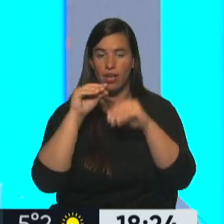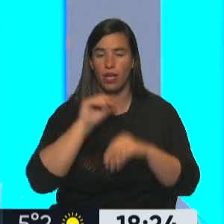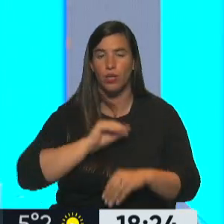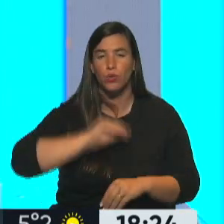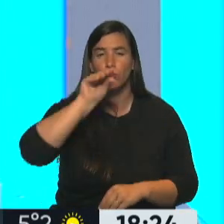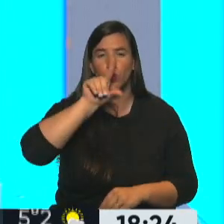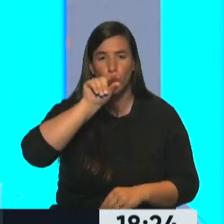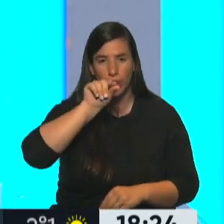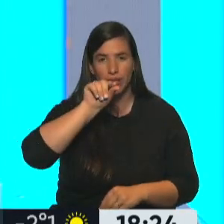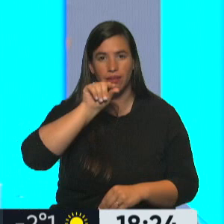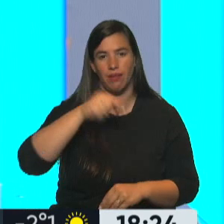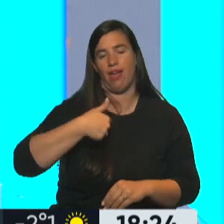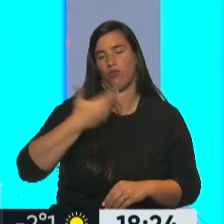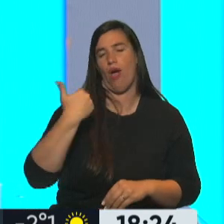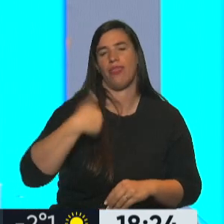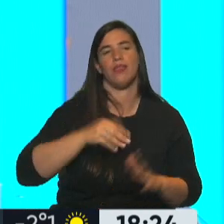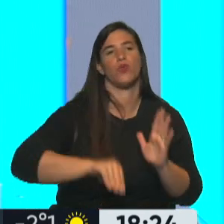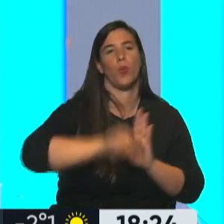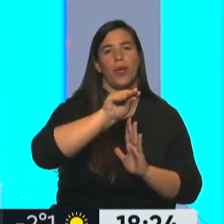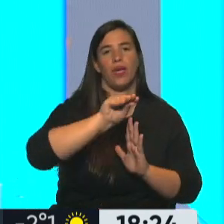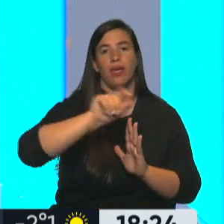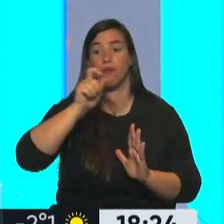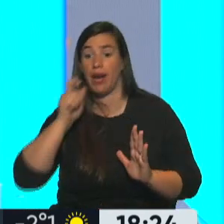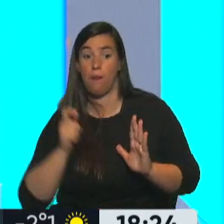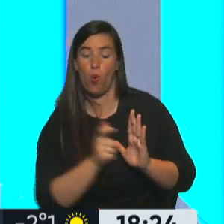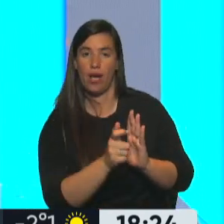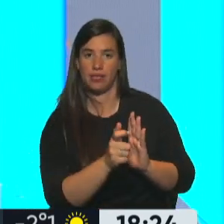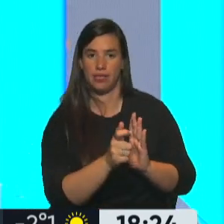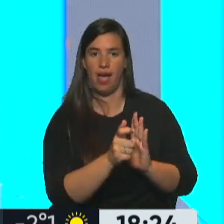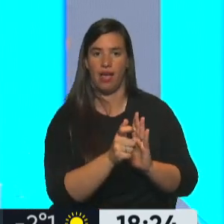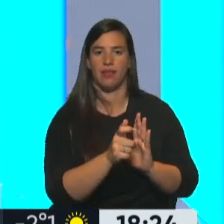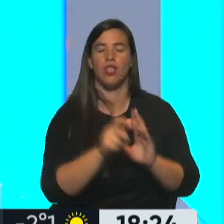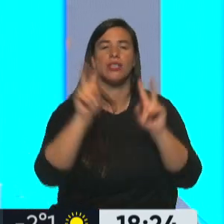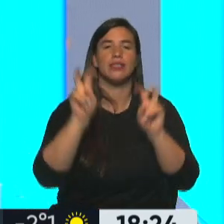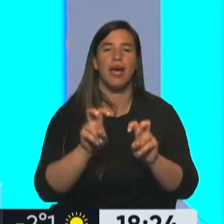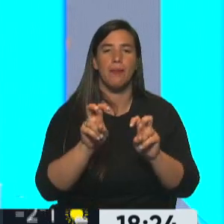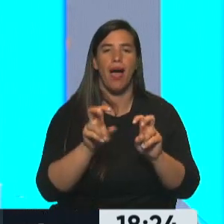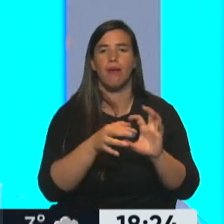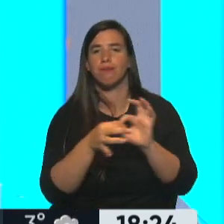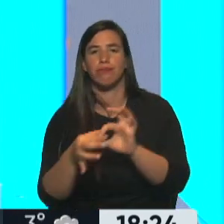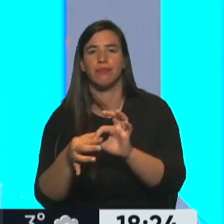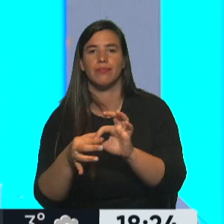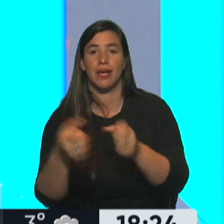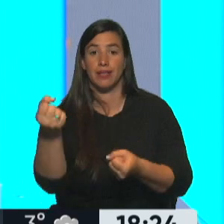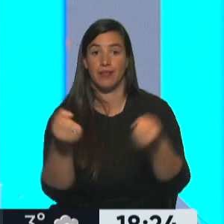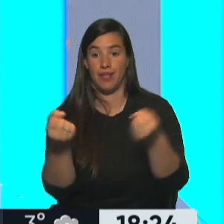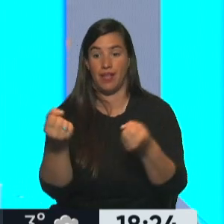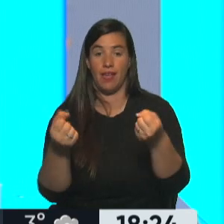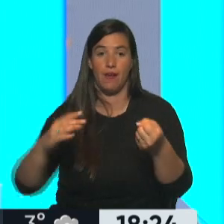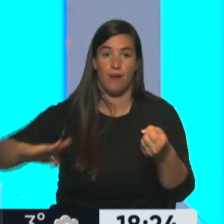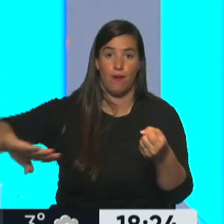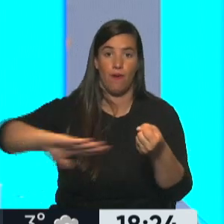contestación a una publicación mía, en la cual hicieron una referencia a esto que estaban titulando El Falcon pasa la semana que viene por Almagro, que es